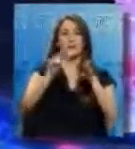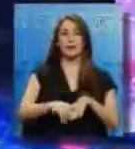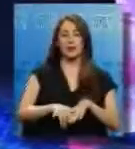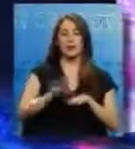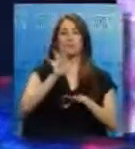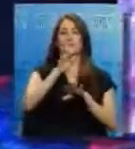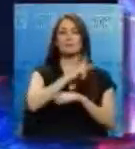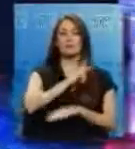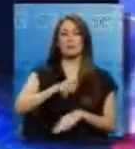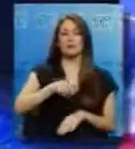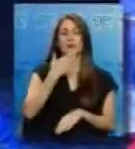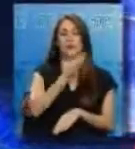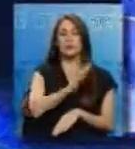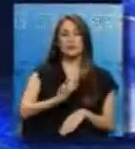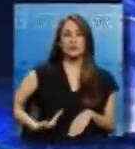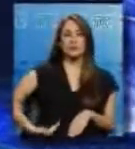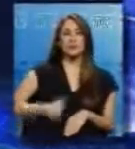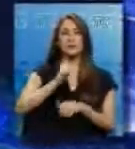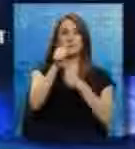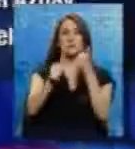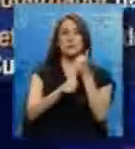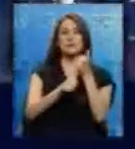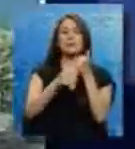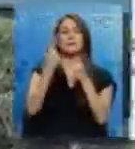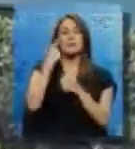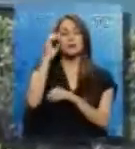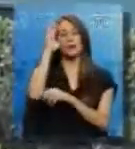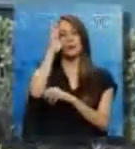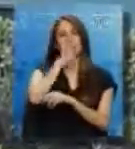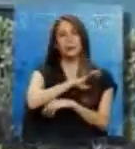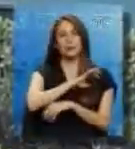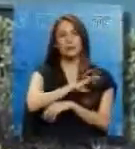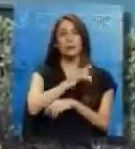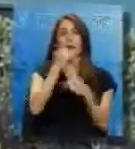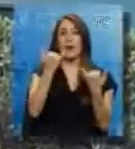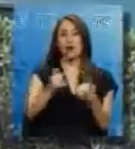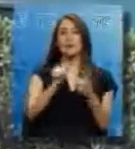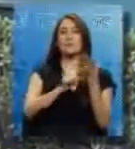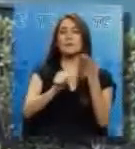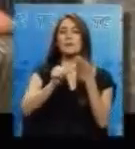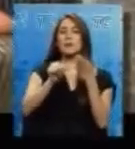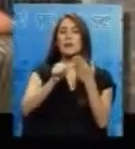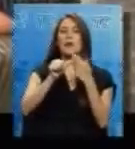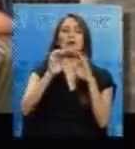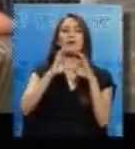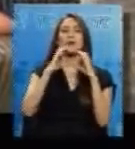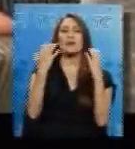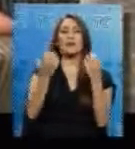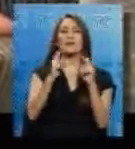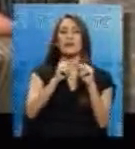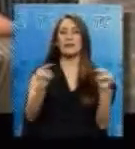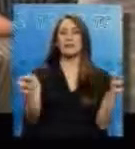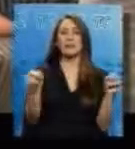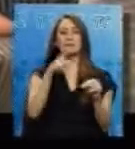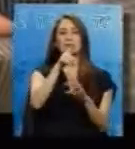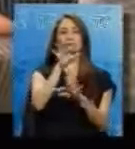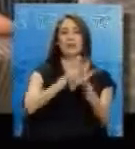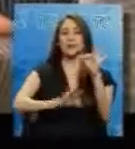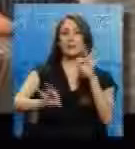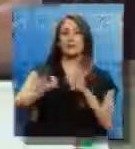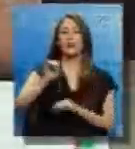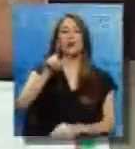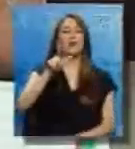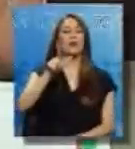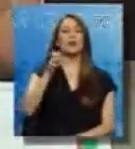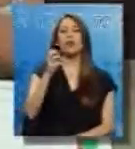gobernador de la SUAI y jefe político del Cantón Cuenca. En el Ministerio de Ambiente también hay novedades. Daniel Ortega Pacheco reemplaza a Lorena